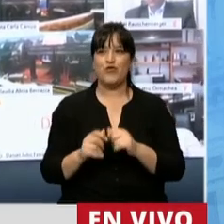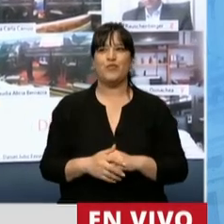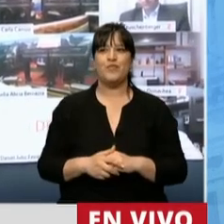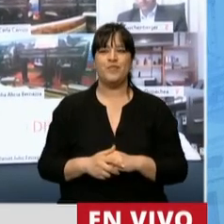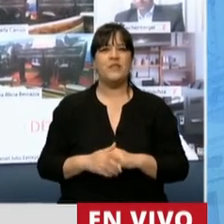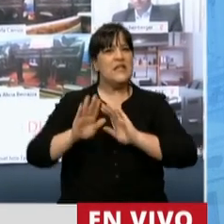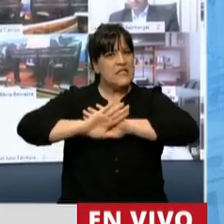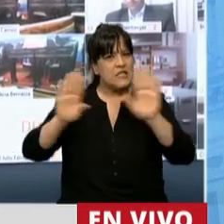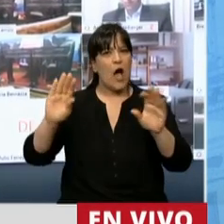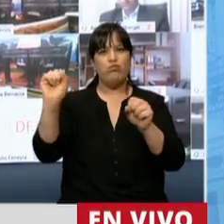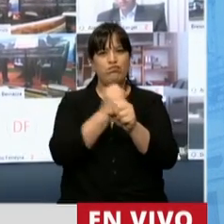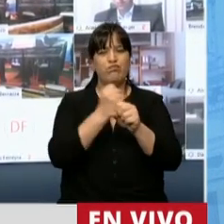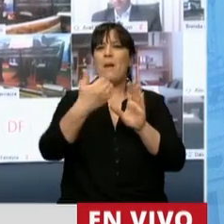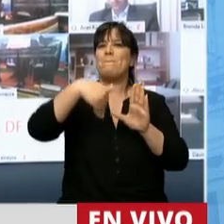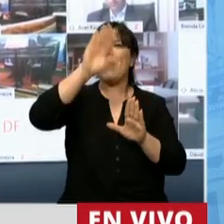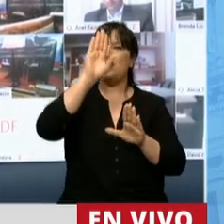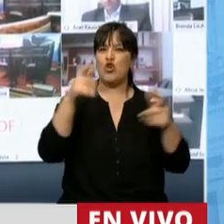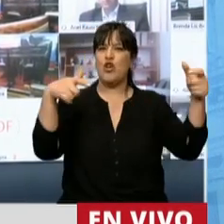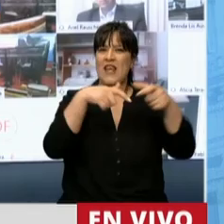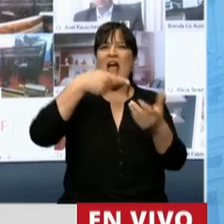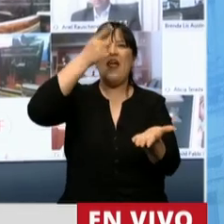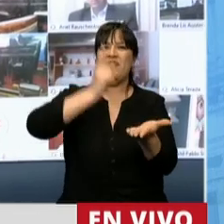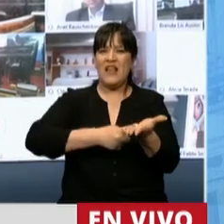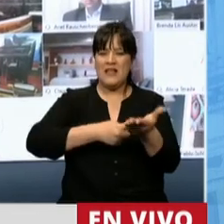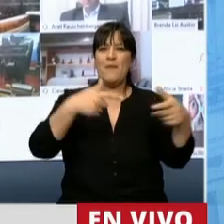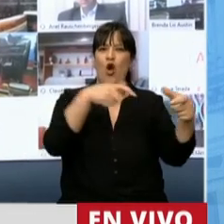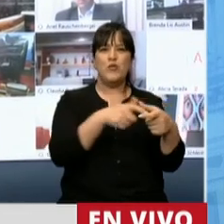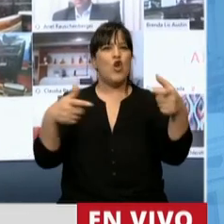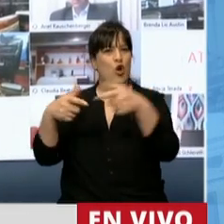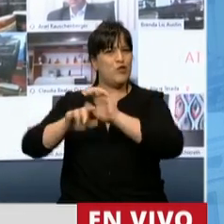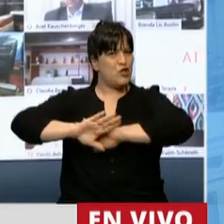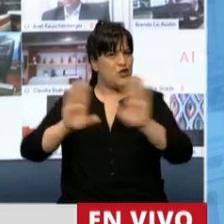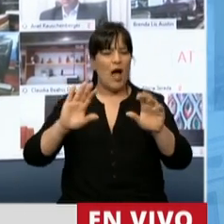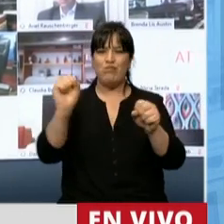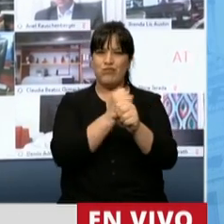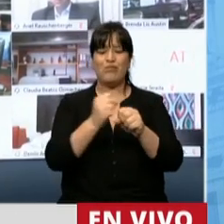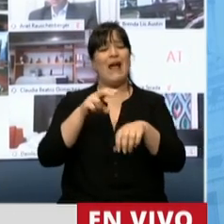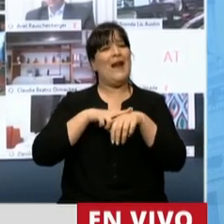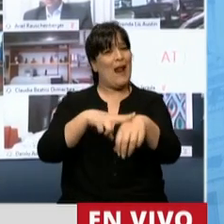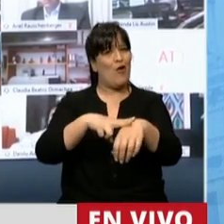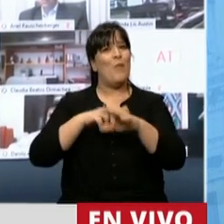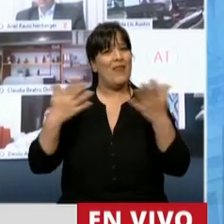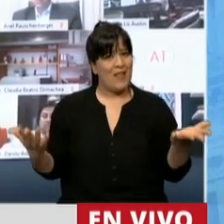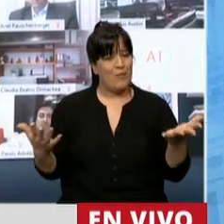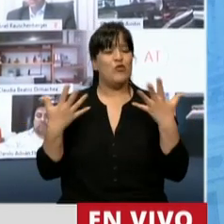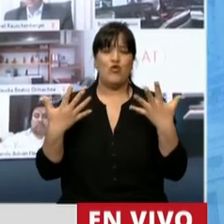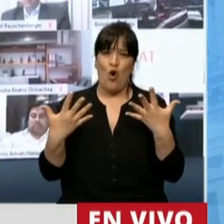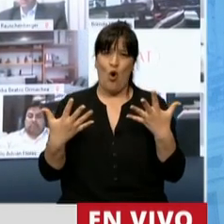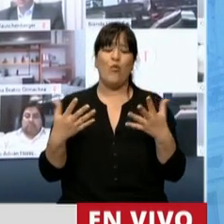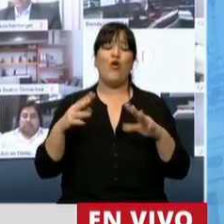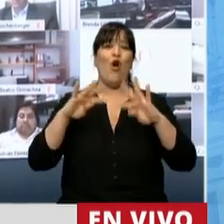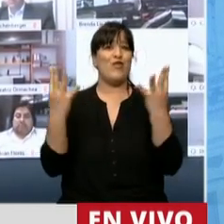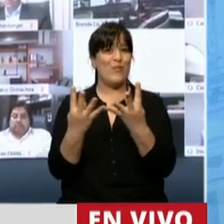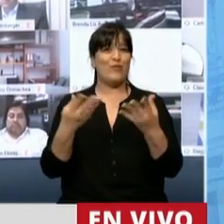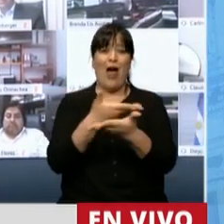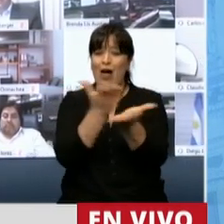aprobado por mayoría en el dictamen plenario de comisiones y que recomendamos desde luego a esta honorable